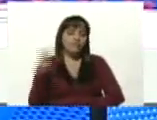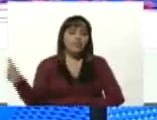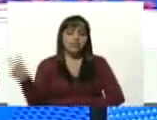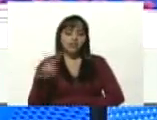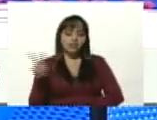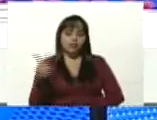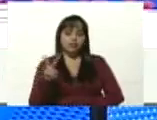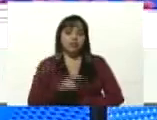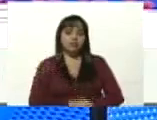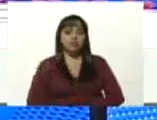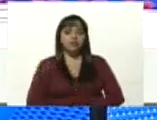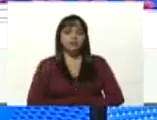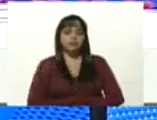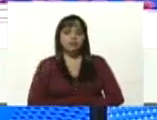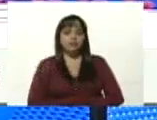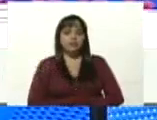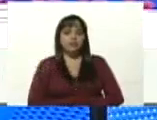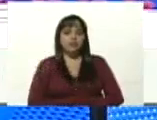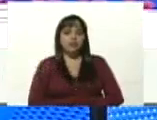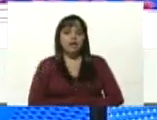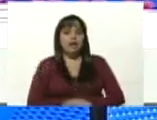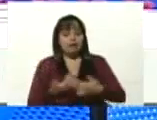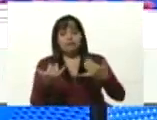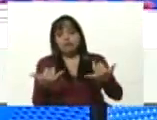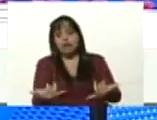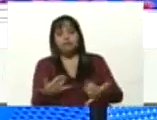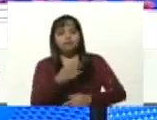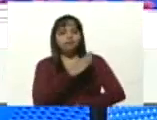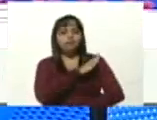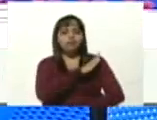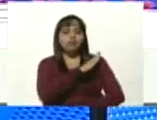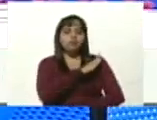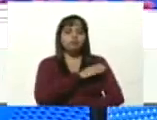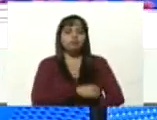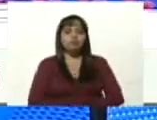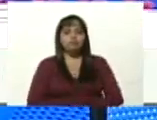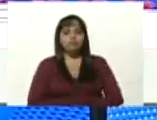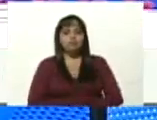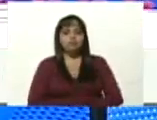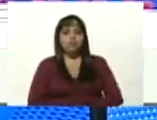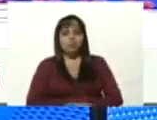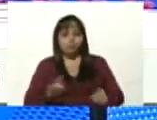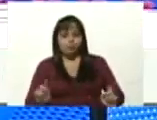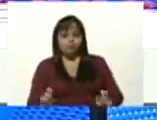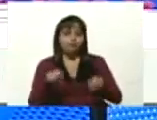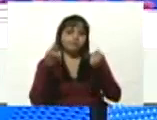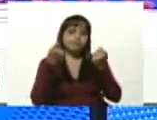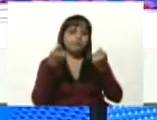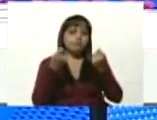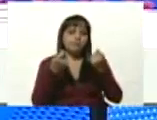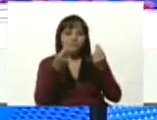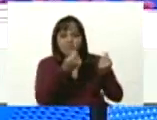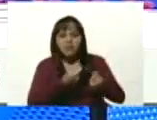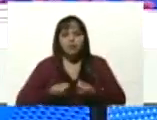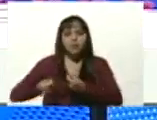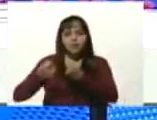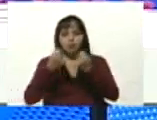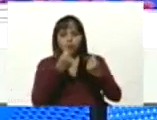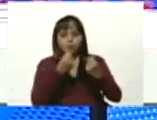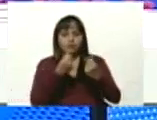Venezuela está proyectando ya, estamos proyectando, la recuperación económica